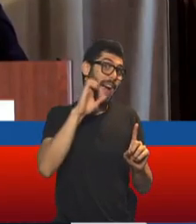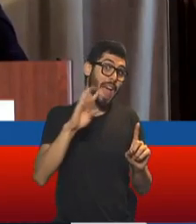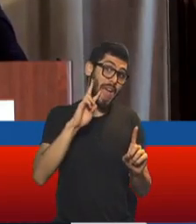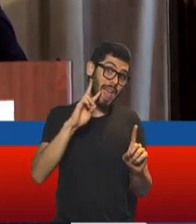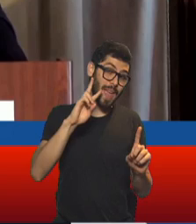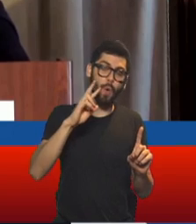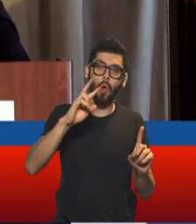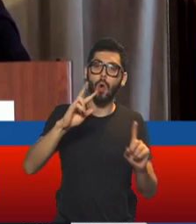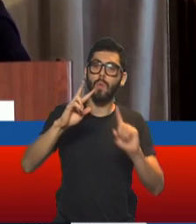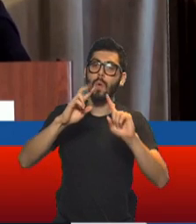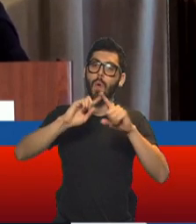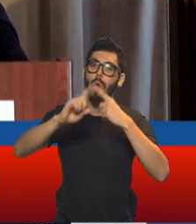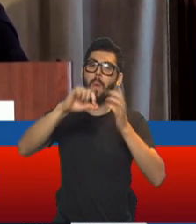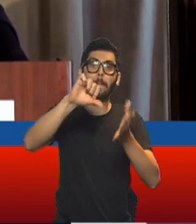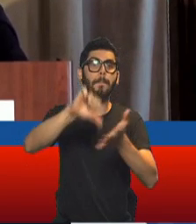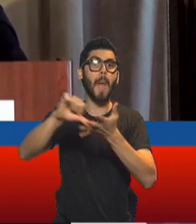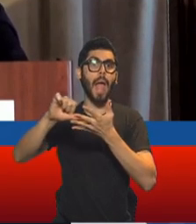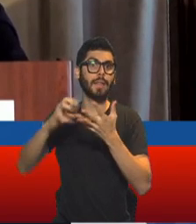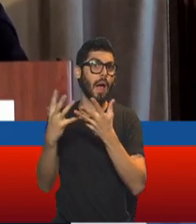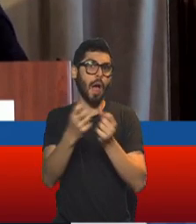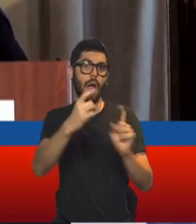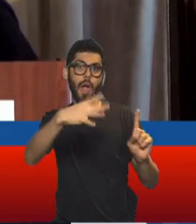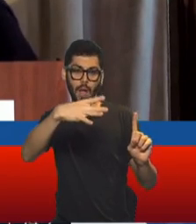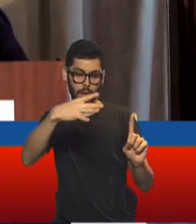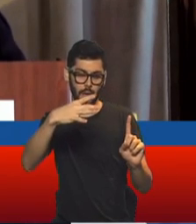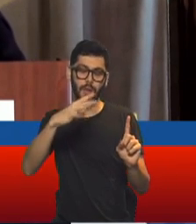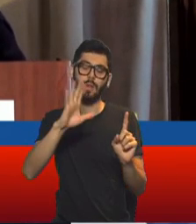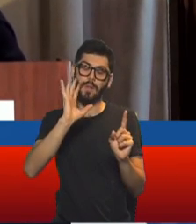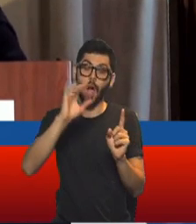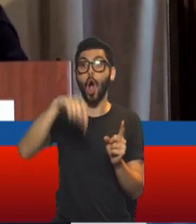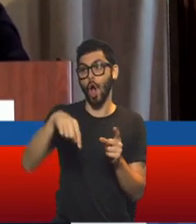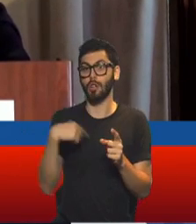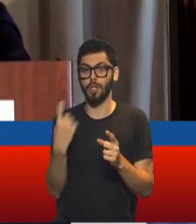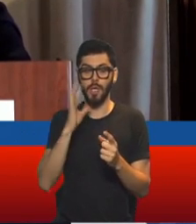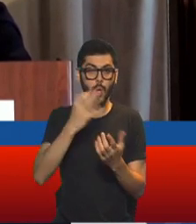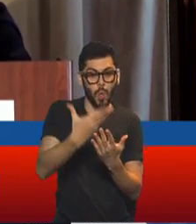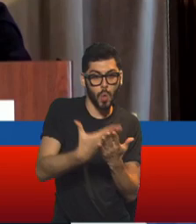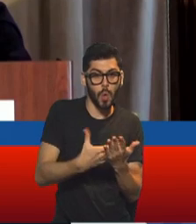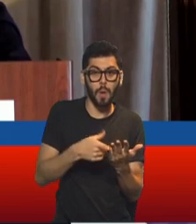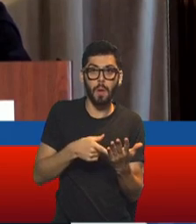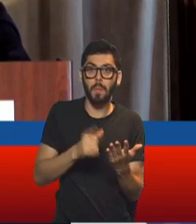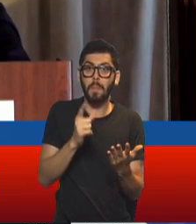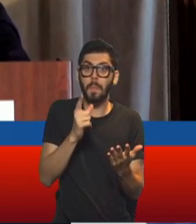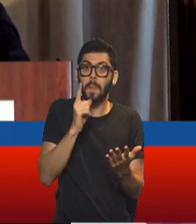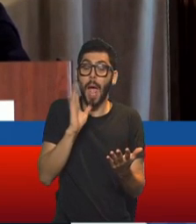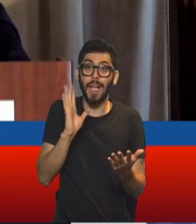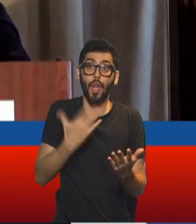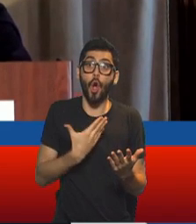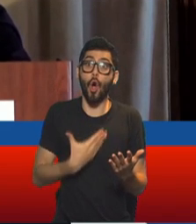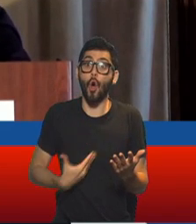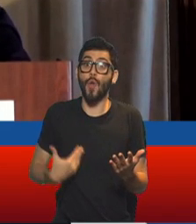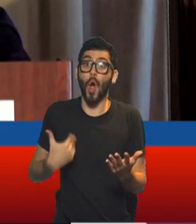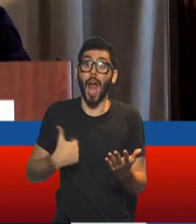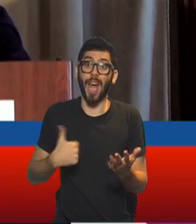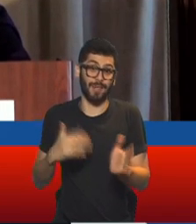Porque si bien nosotros ahora estamos muy enfocados a partir del conocimiento de esta carta de el rol que podría haber asumido el gobierno argentino